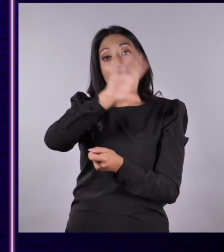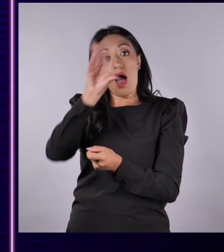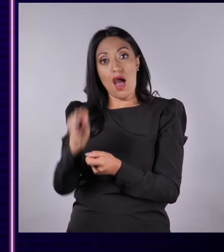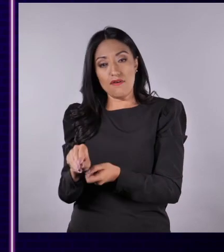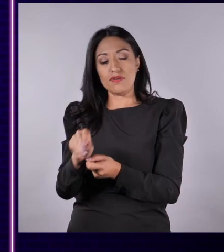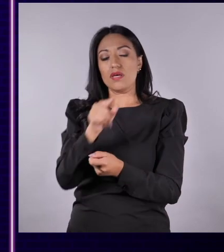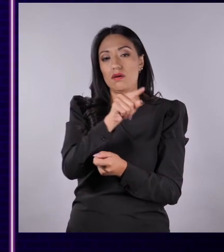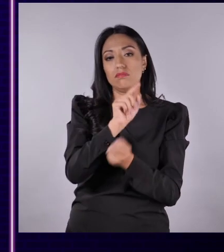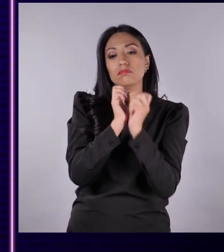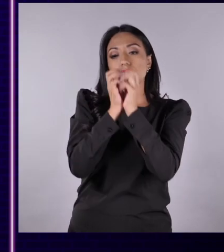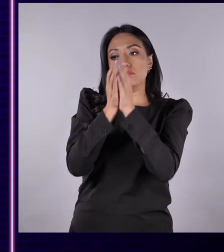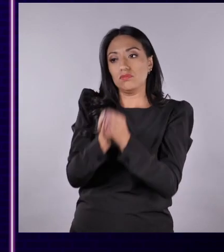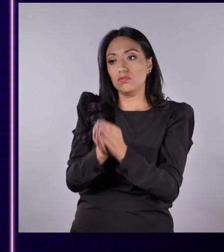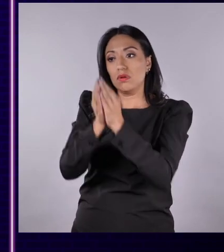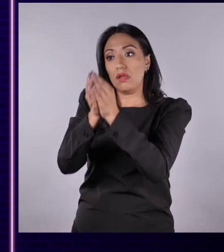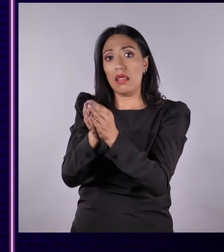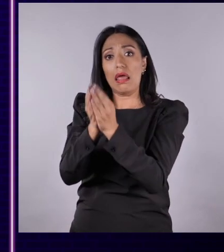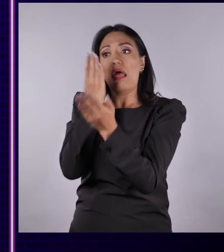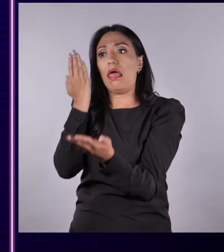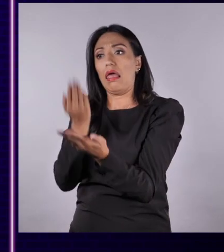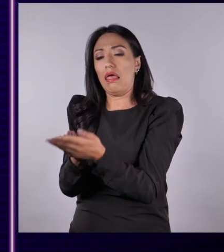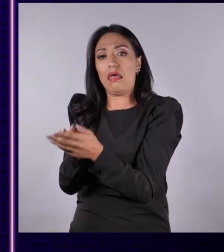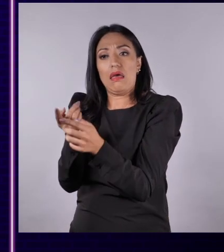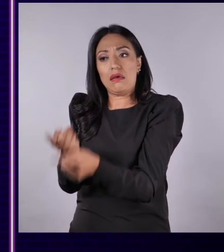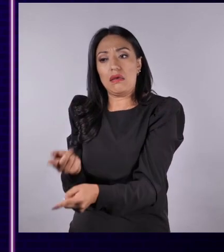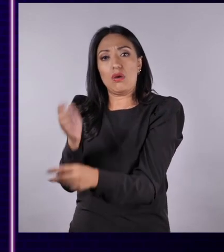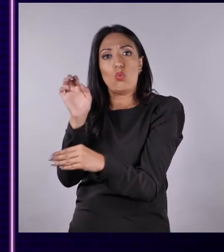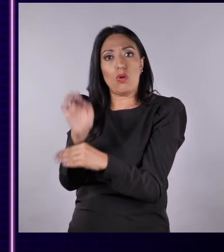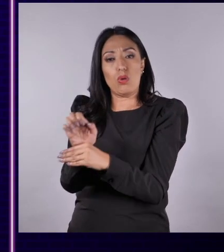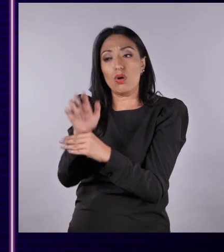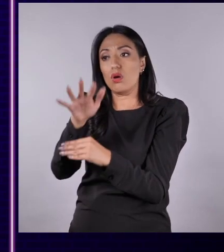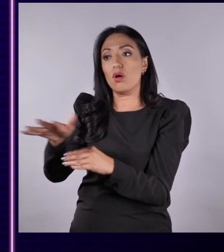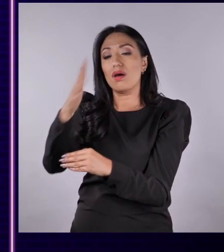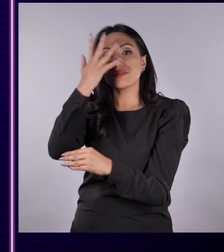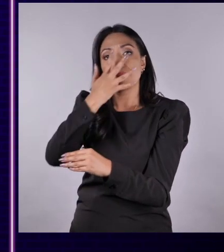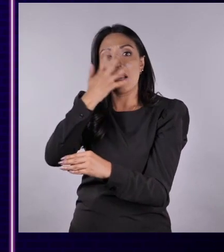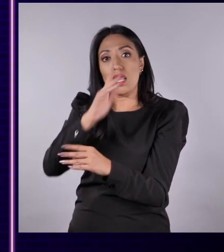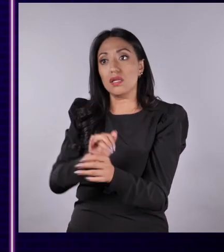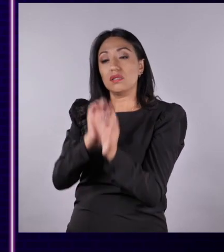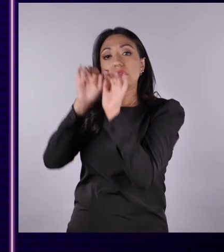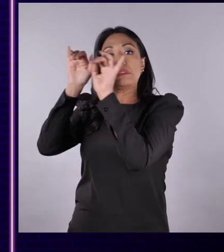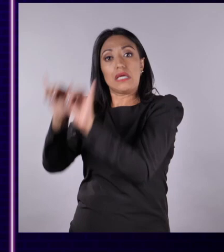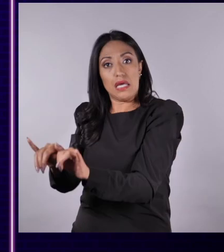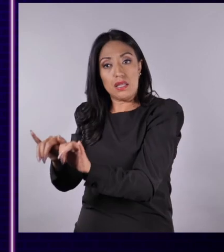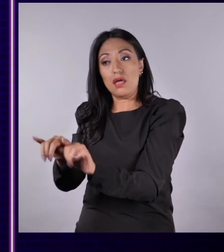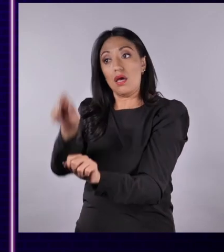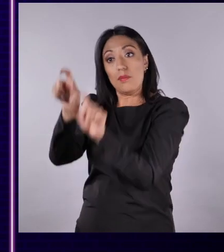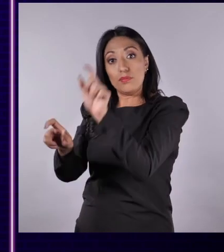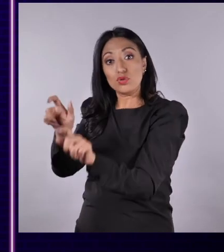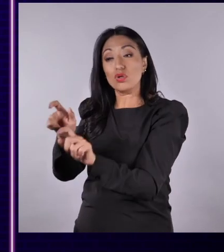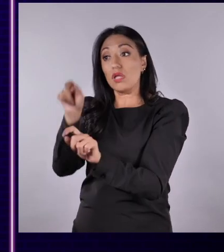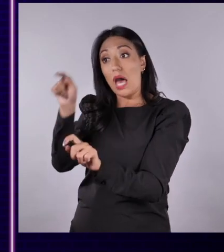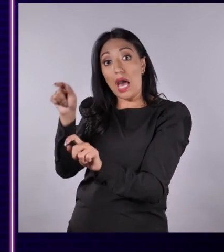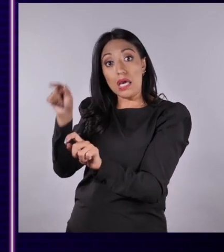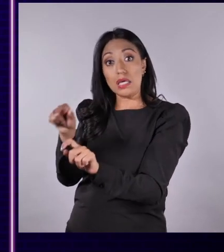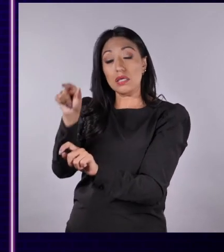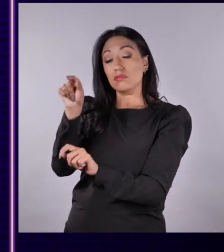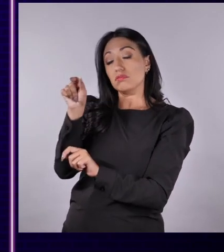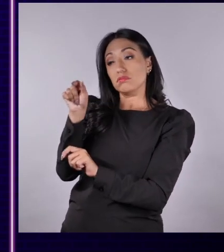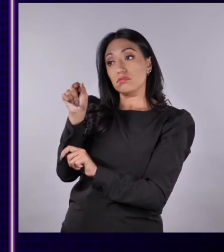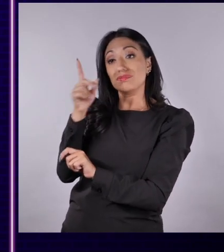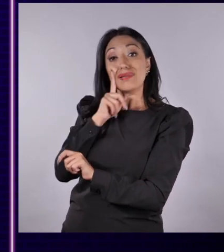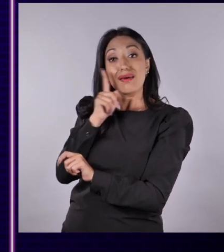mercadería desde Panamá a Perú, naufragó en la costa ecuatoriana en el sector que ahora es Esmeraldas. La población afro